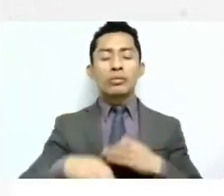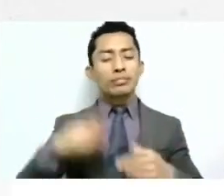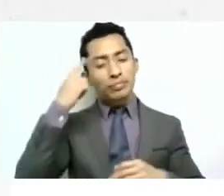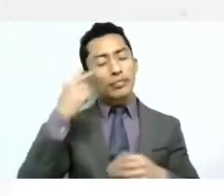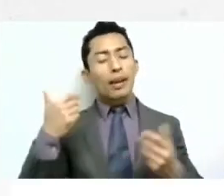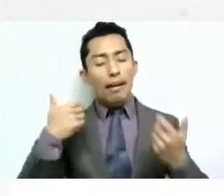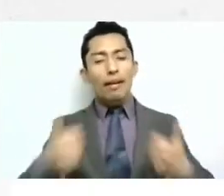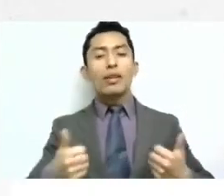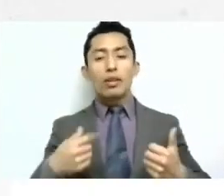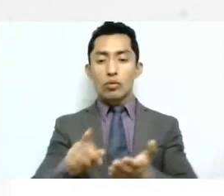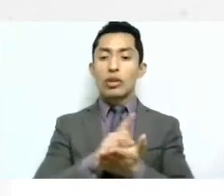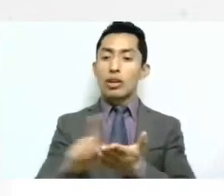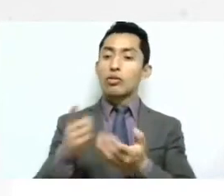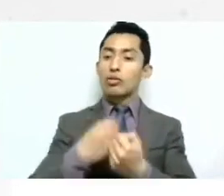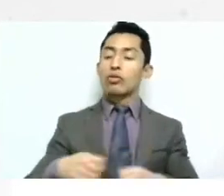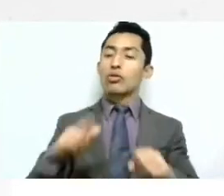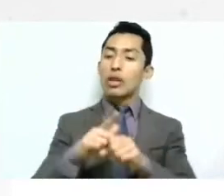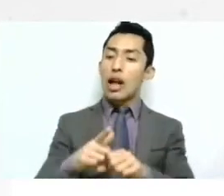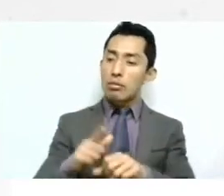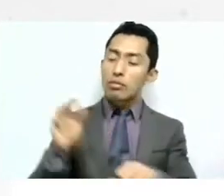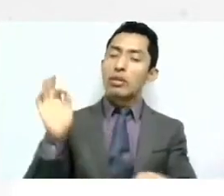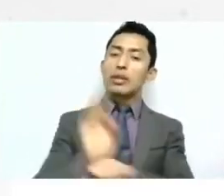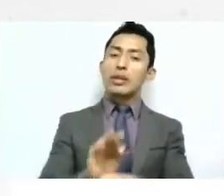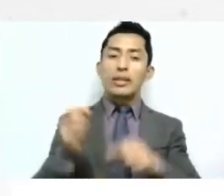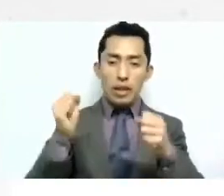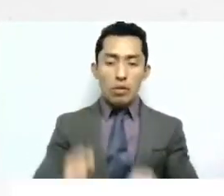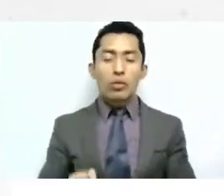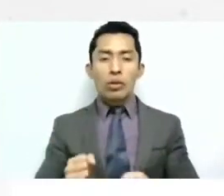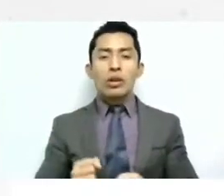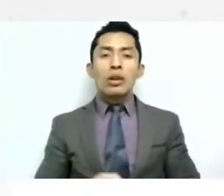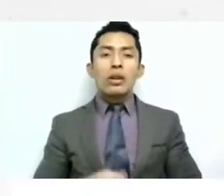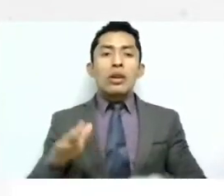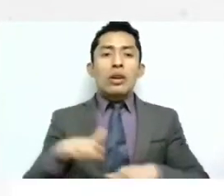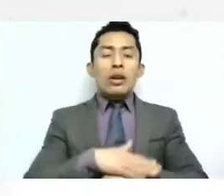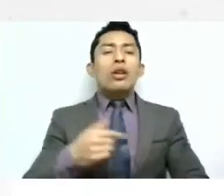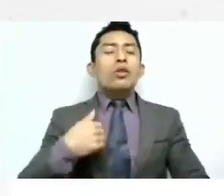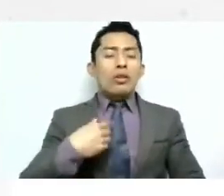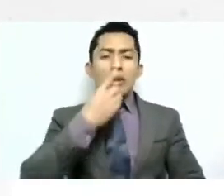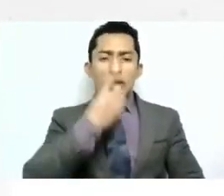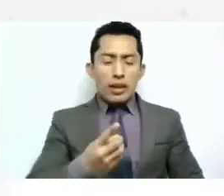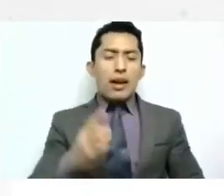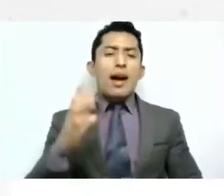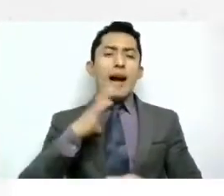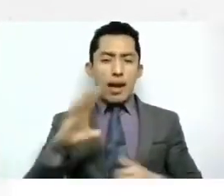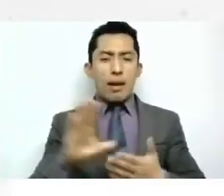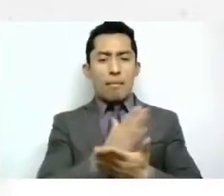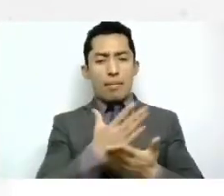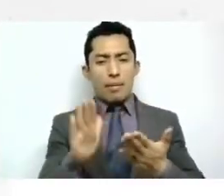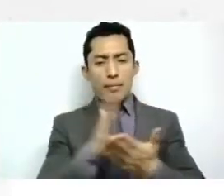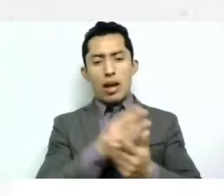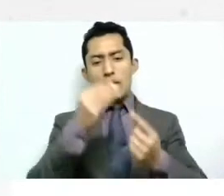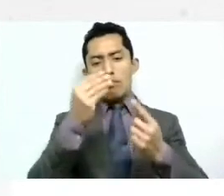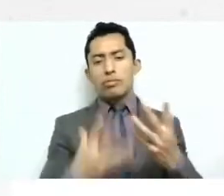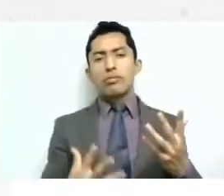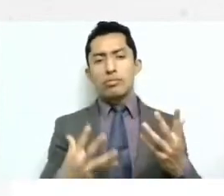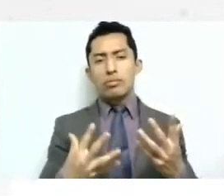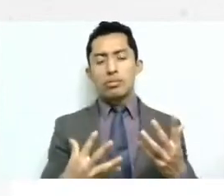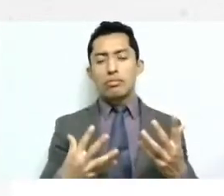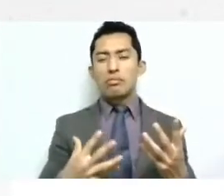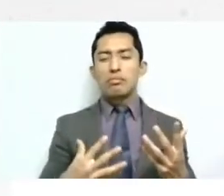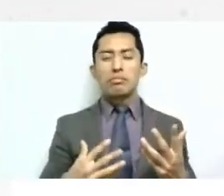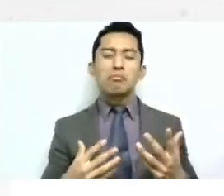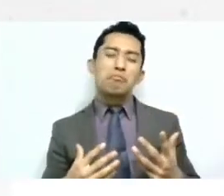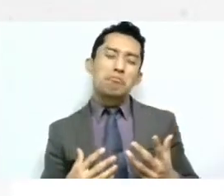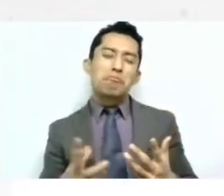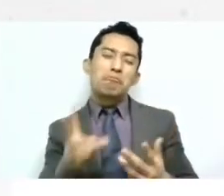social no dejarlo de lado porque como yo les decía estas ramas estas clasificaciones pues decían como que a veces si te tomo en